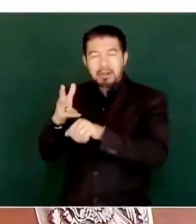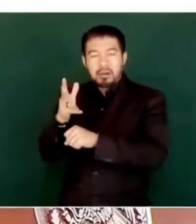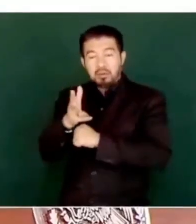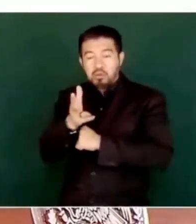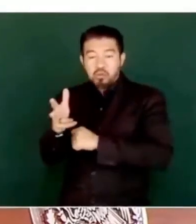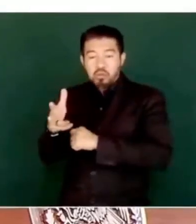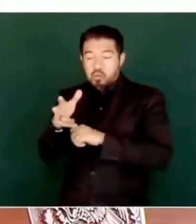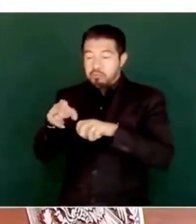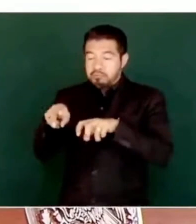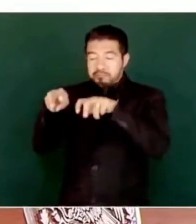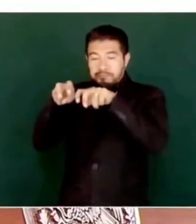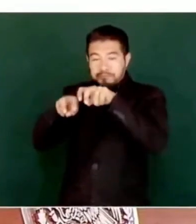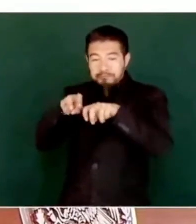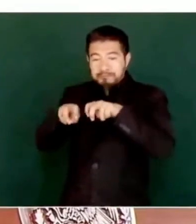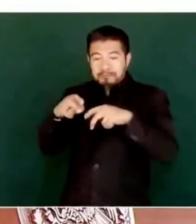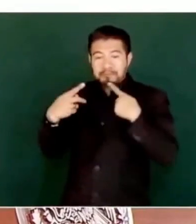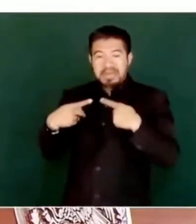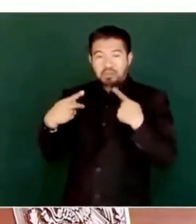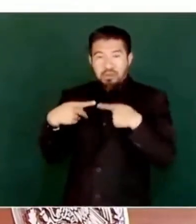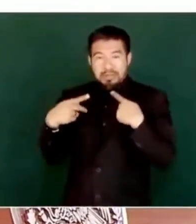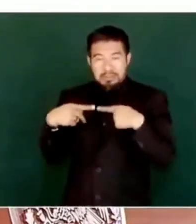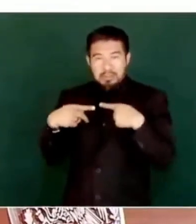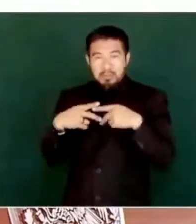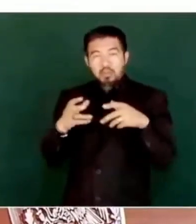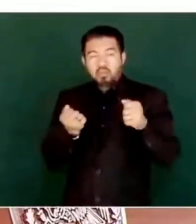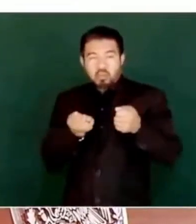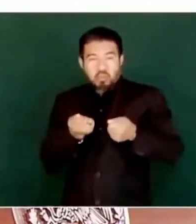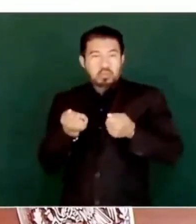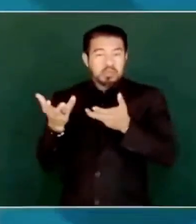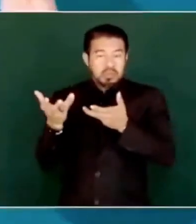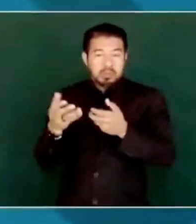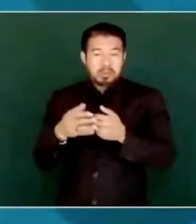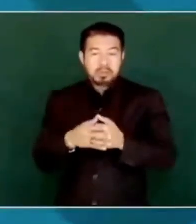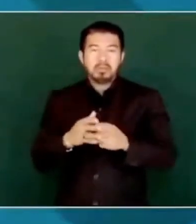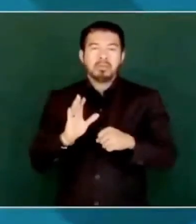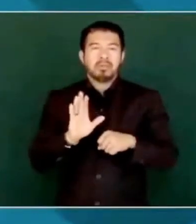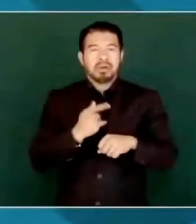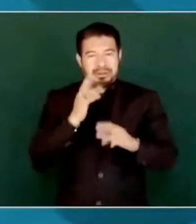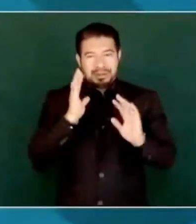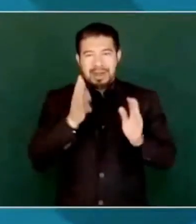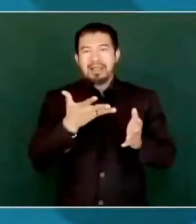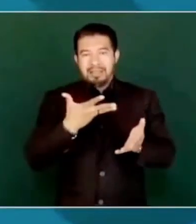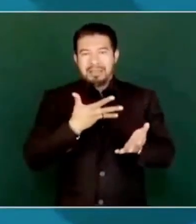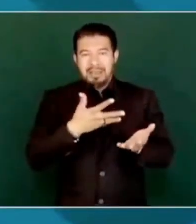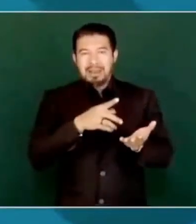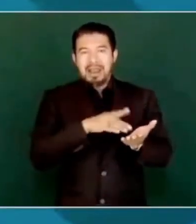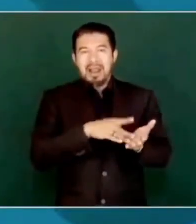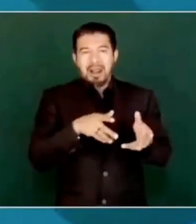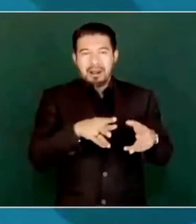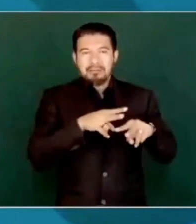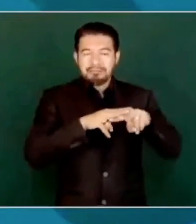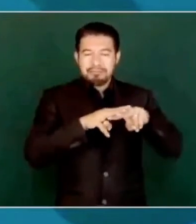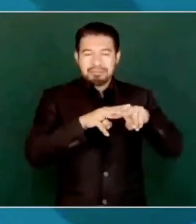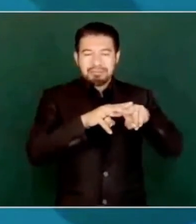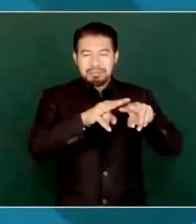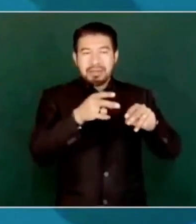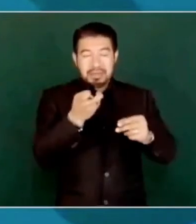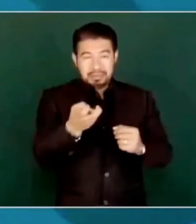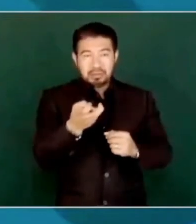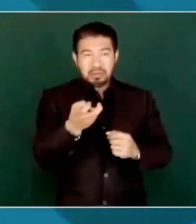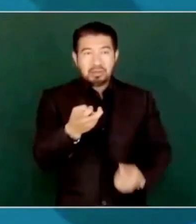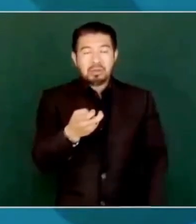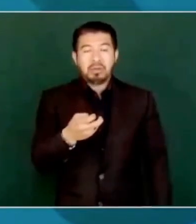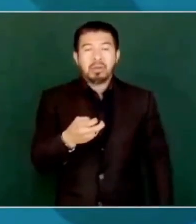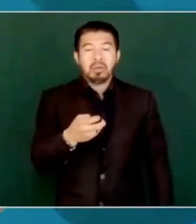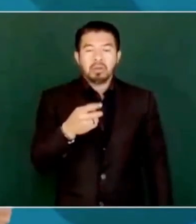No es muy complicado, porque ya está el derecho de vía, que es lo que a veces